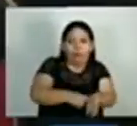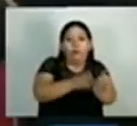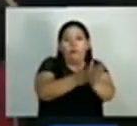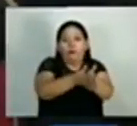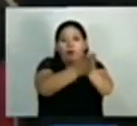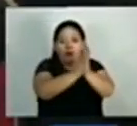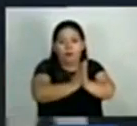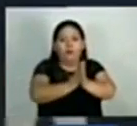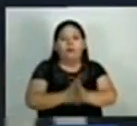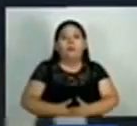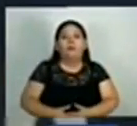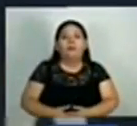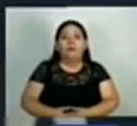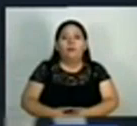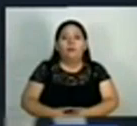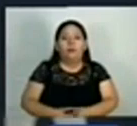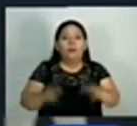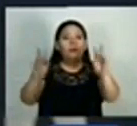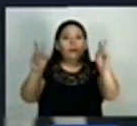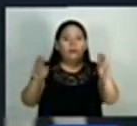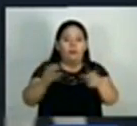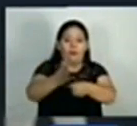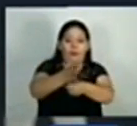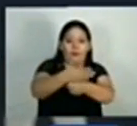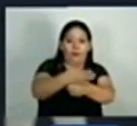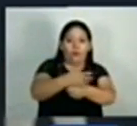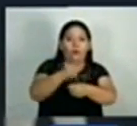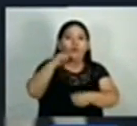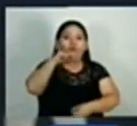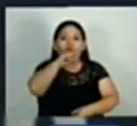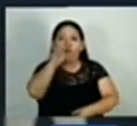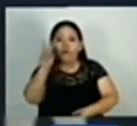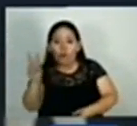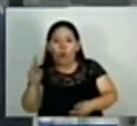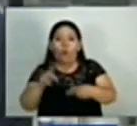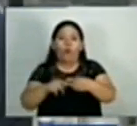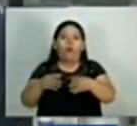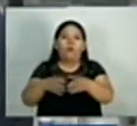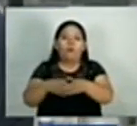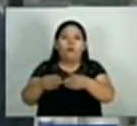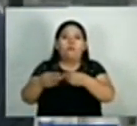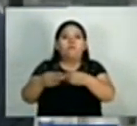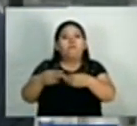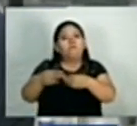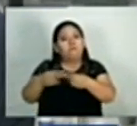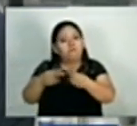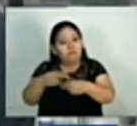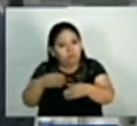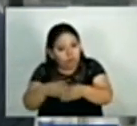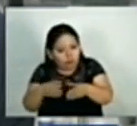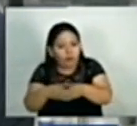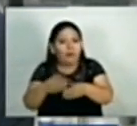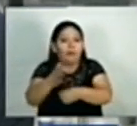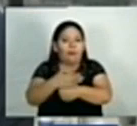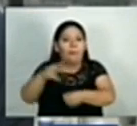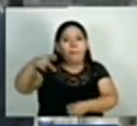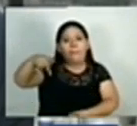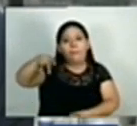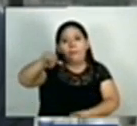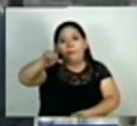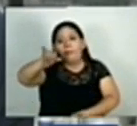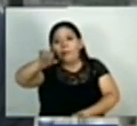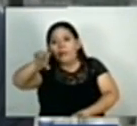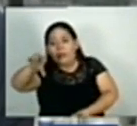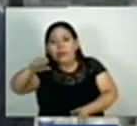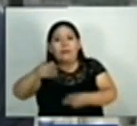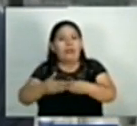candidatos presidenciales. En el caso del FMLN y el partido Pais, como fueron presentadas con